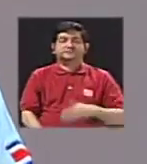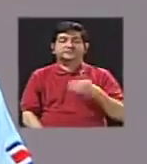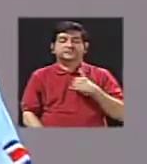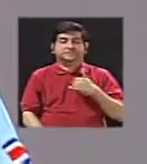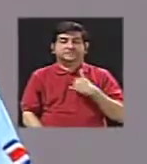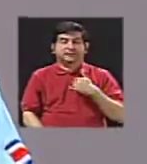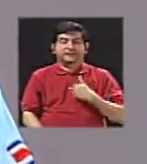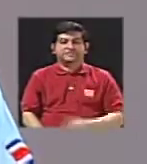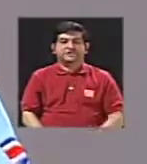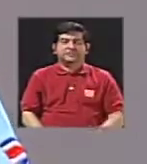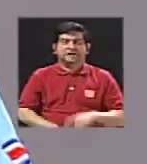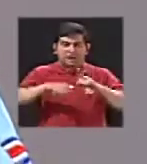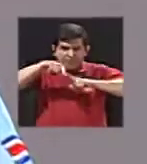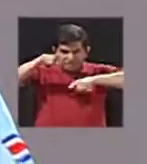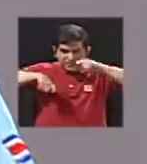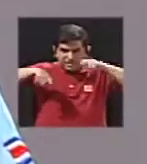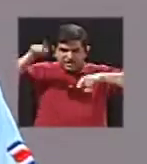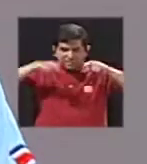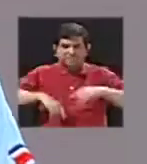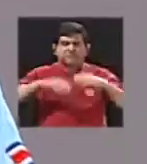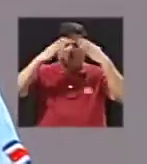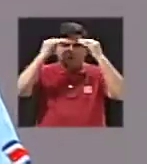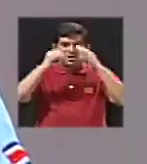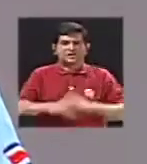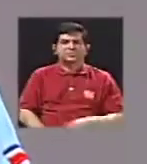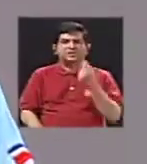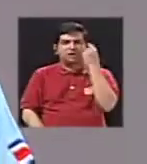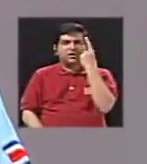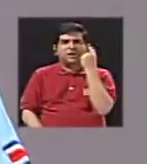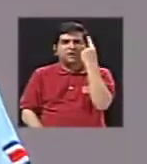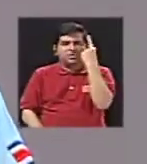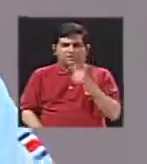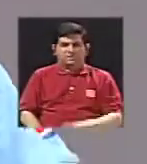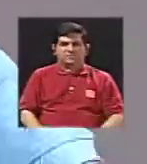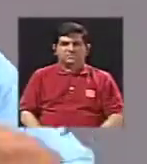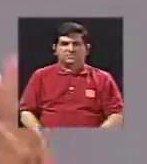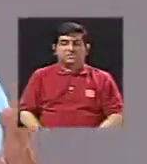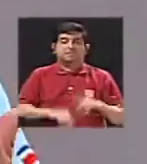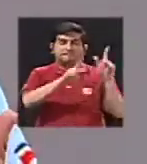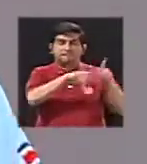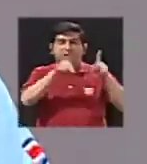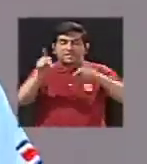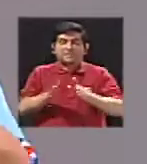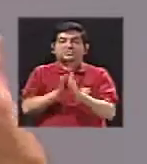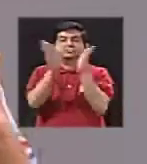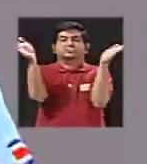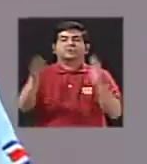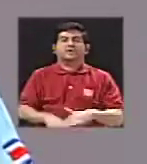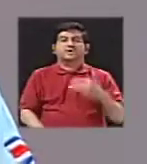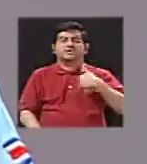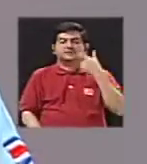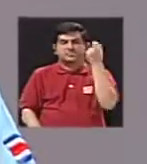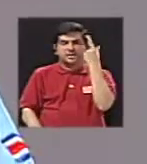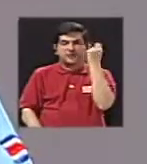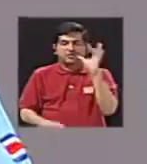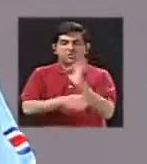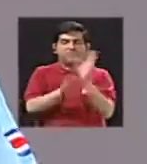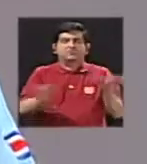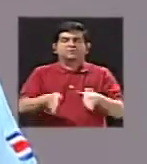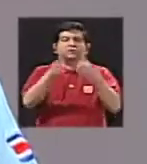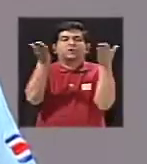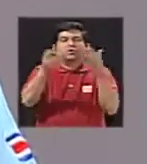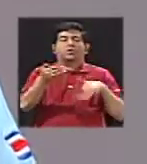pues se grafican los datos y se da una interpretación pues para las personas en general para que entiendan un poco cómo funciona